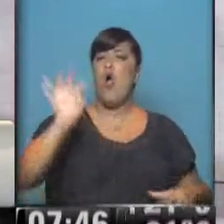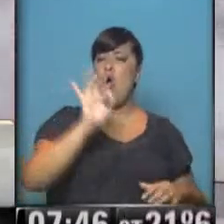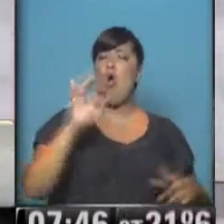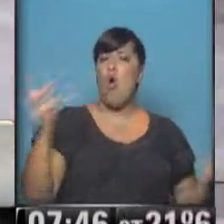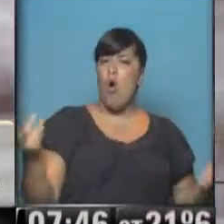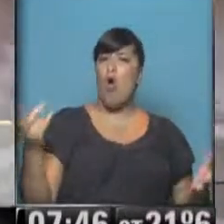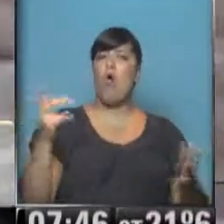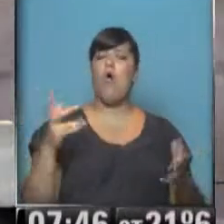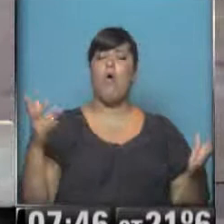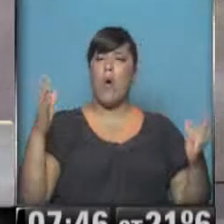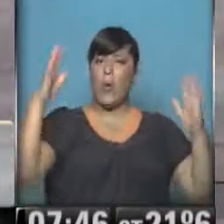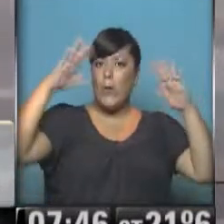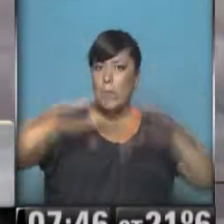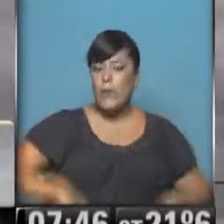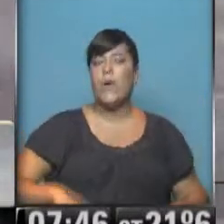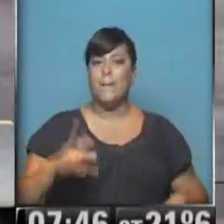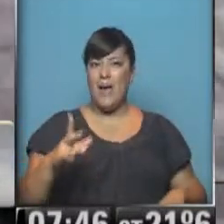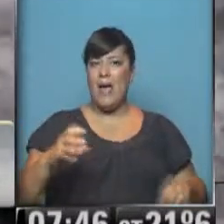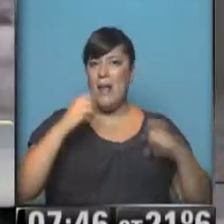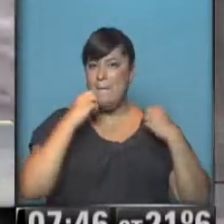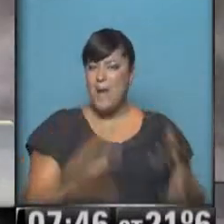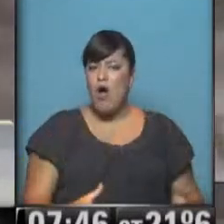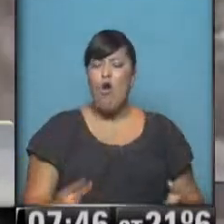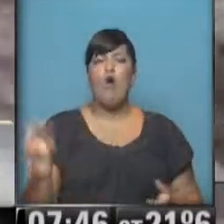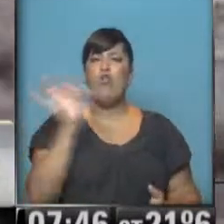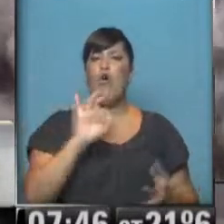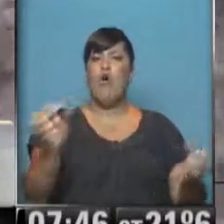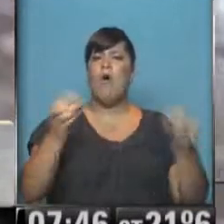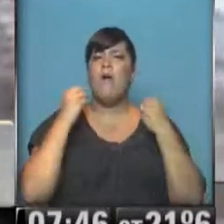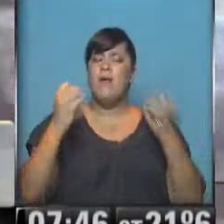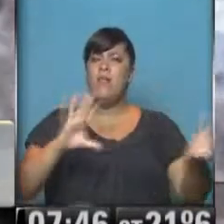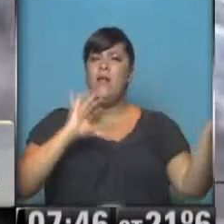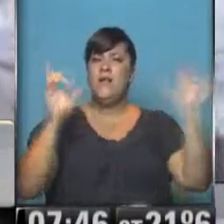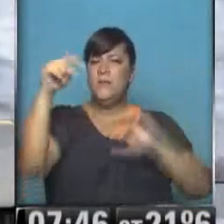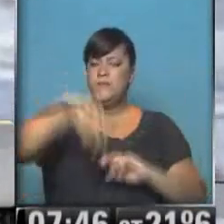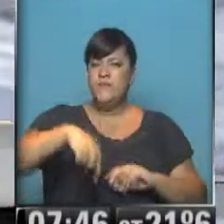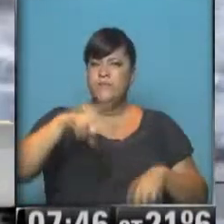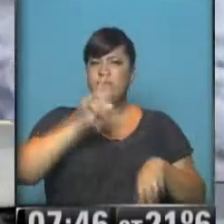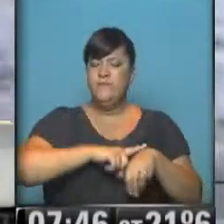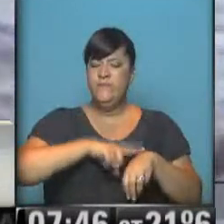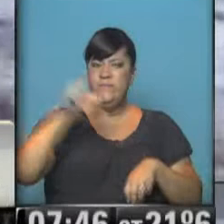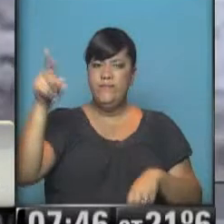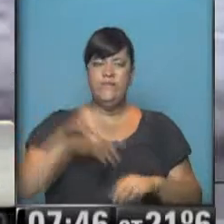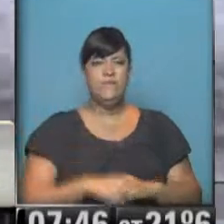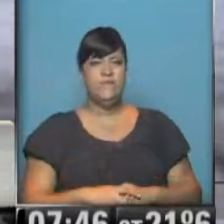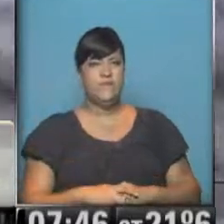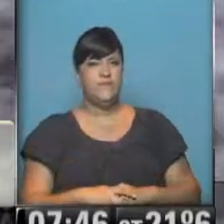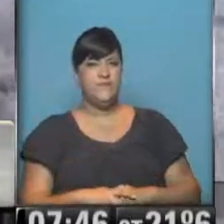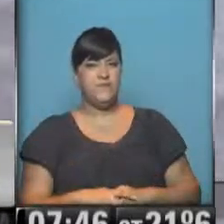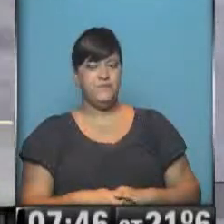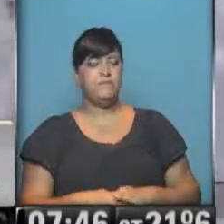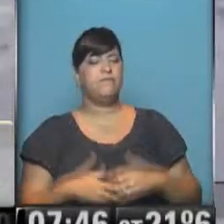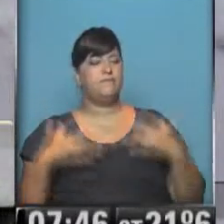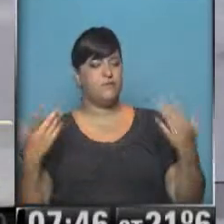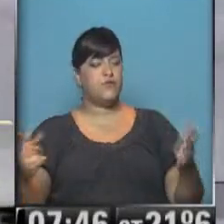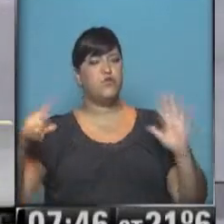lo menos dando un respiro para que pueda salir toda esa agua que estaba en las zonas más anegadas, en las inundaciones? Bueno,